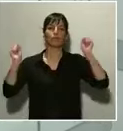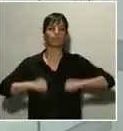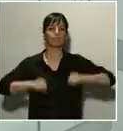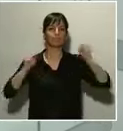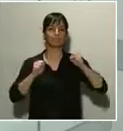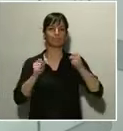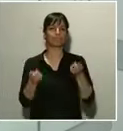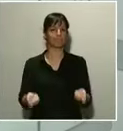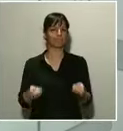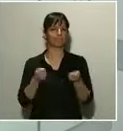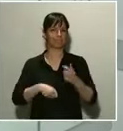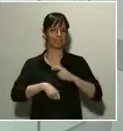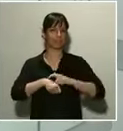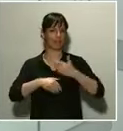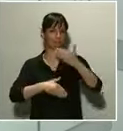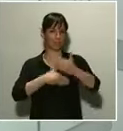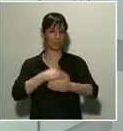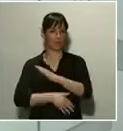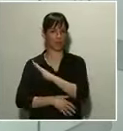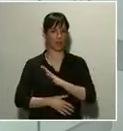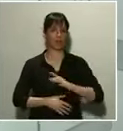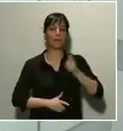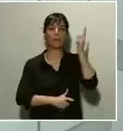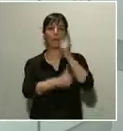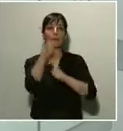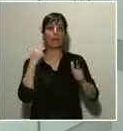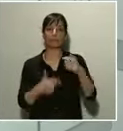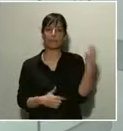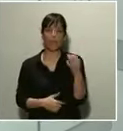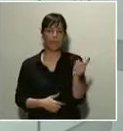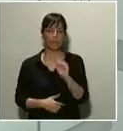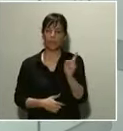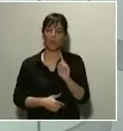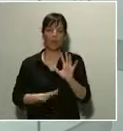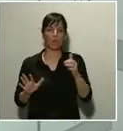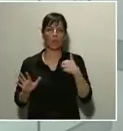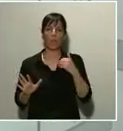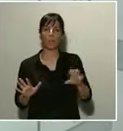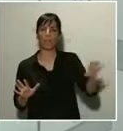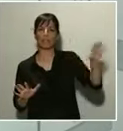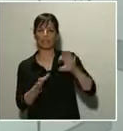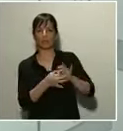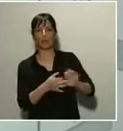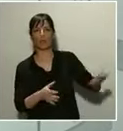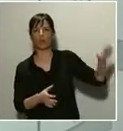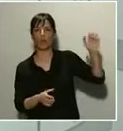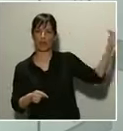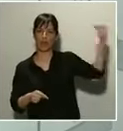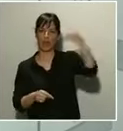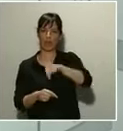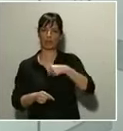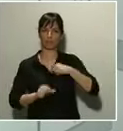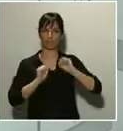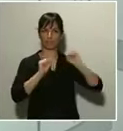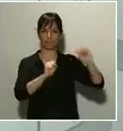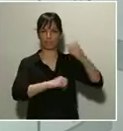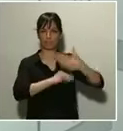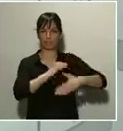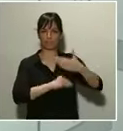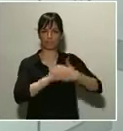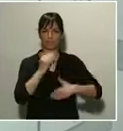viajes no imprescindibles desde terceros países a la Unión Europea y países asociados a Schengen.